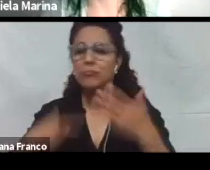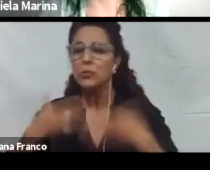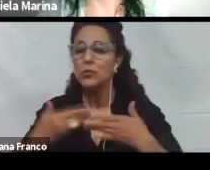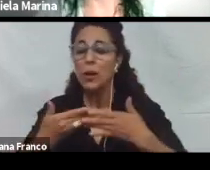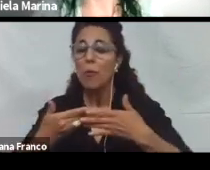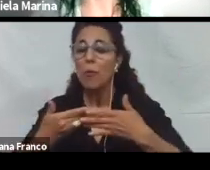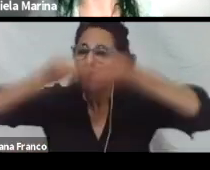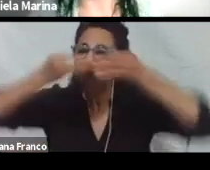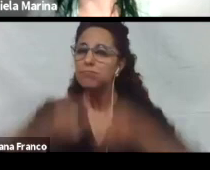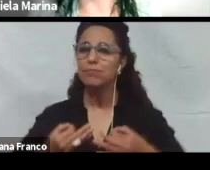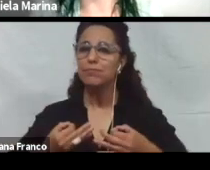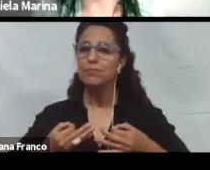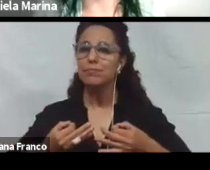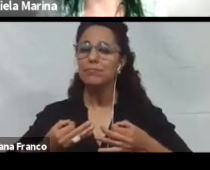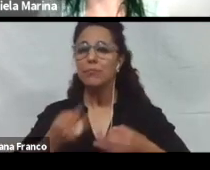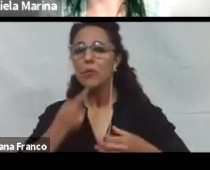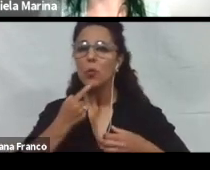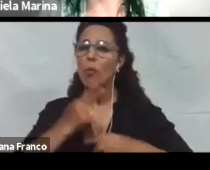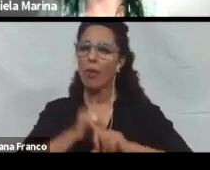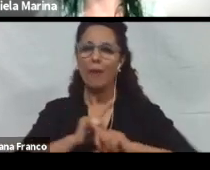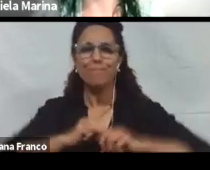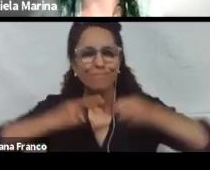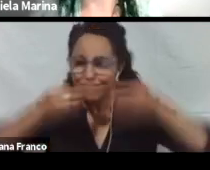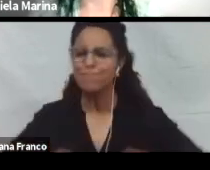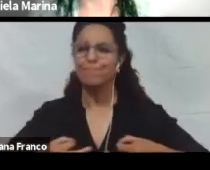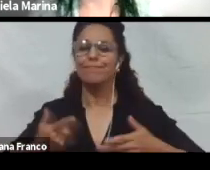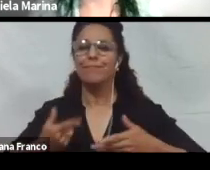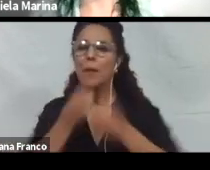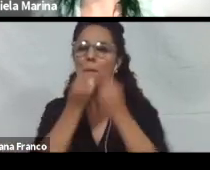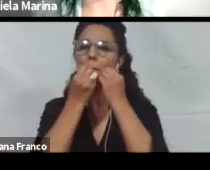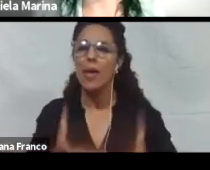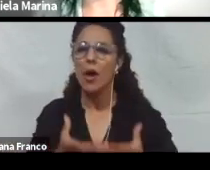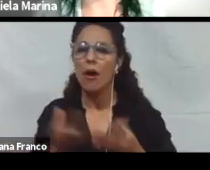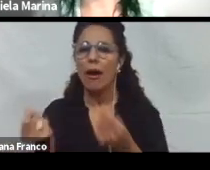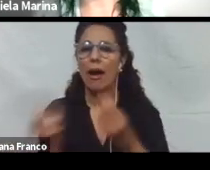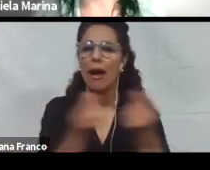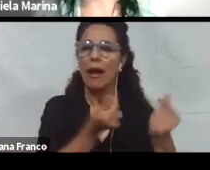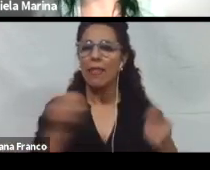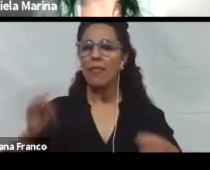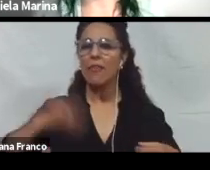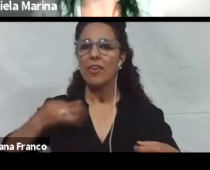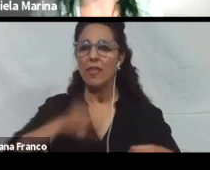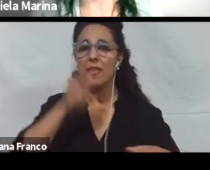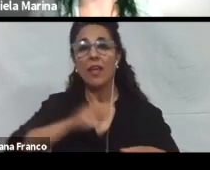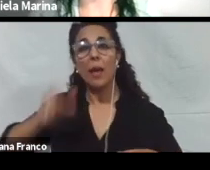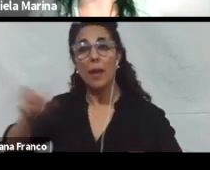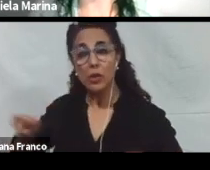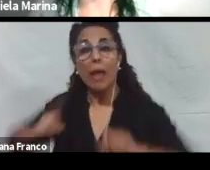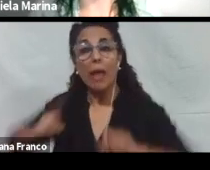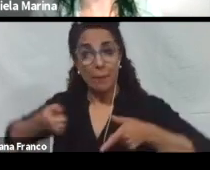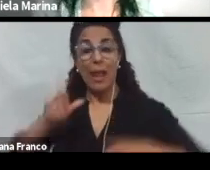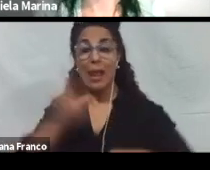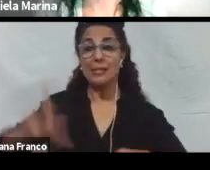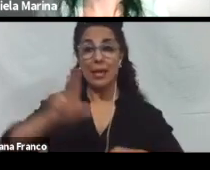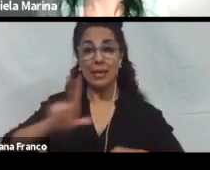podemos sin dudas mejorar la calidad de vida de las personas. Así que, bueno, también soy licenciada en tecnología de la